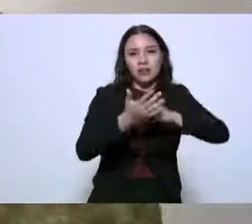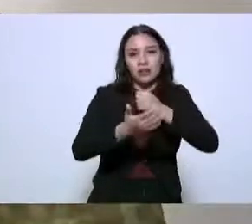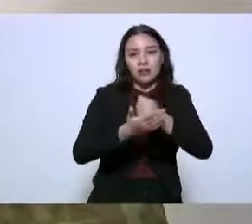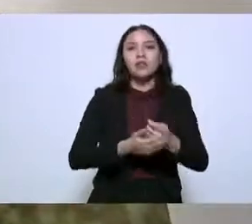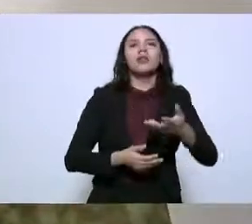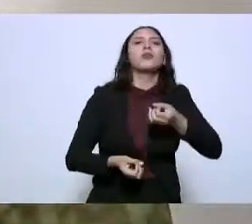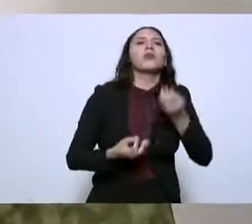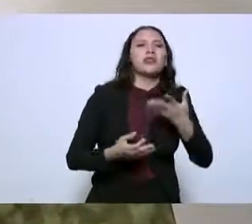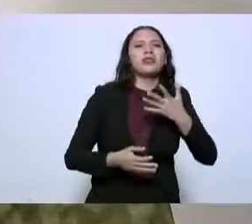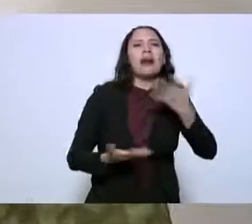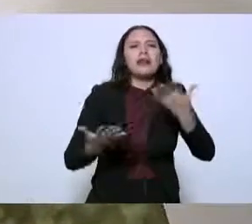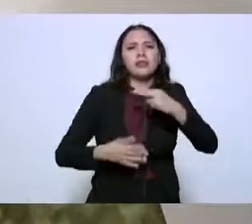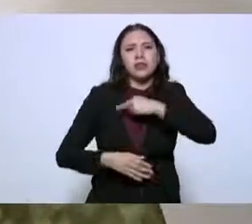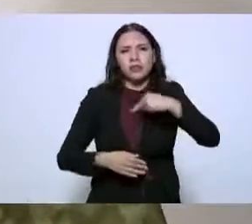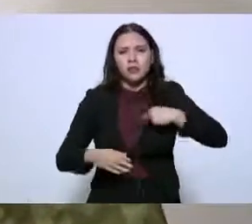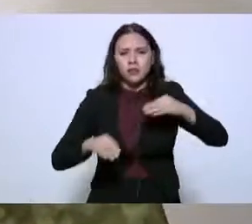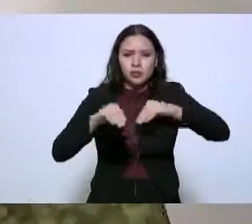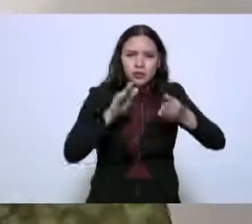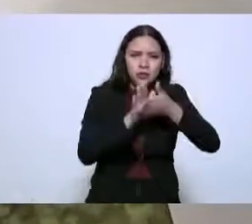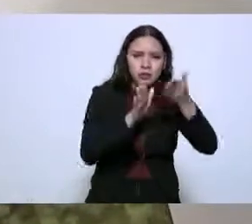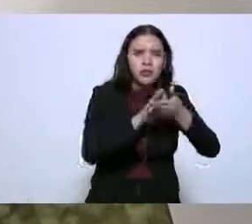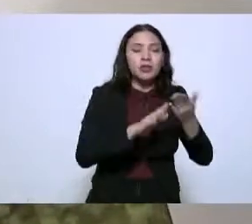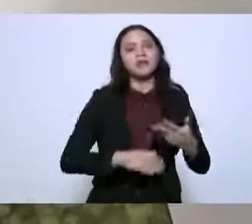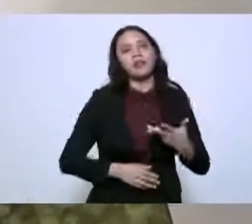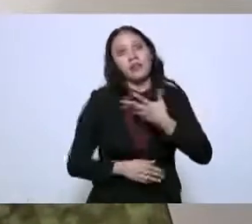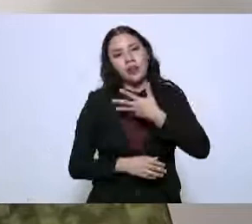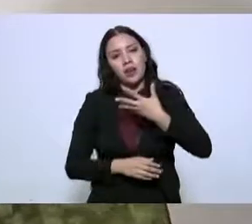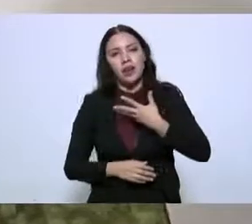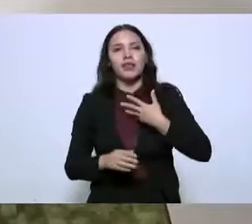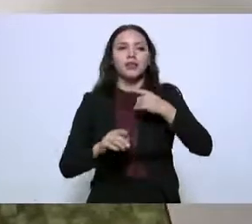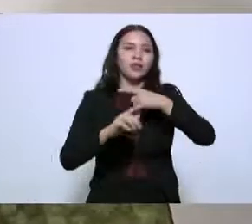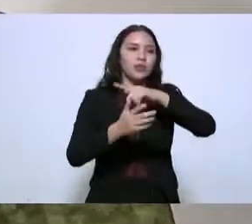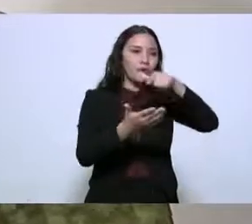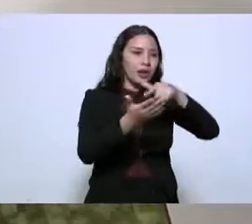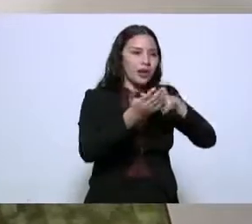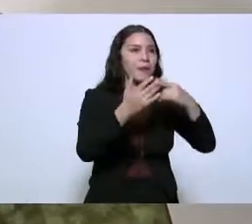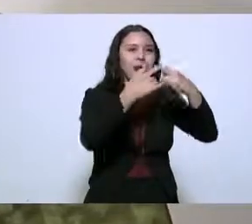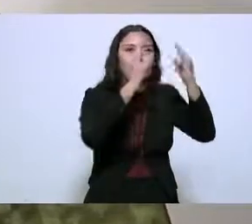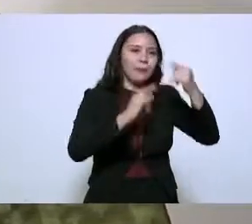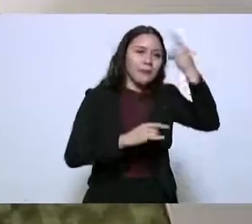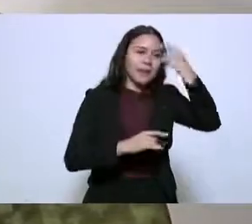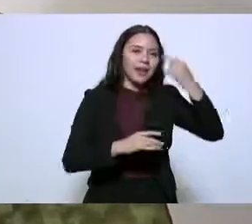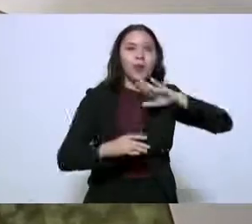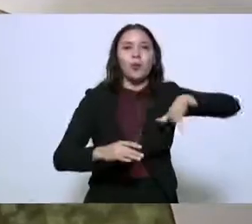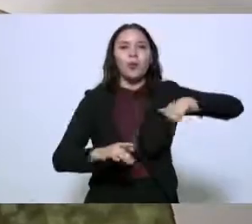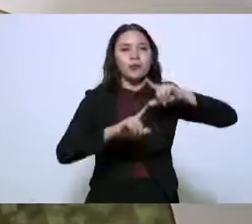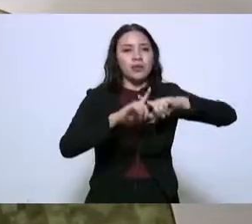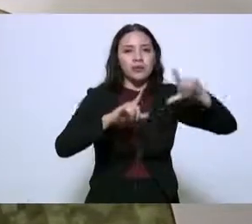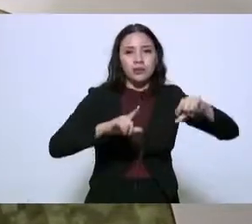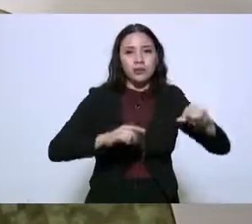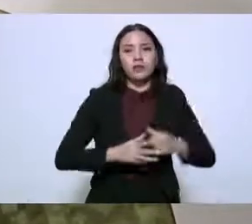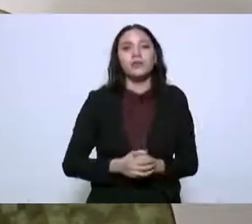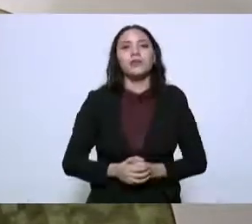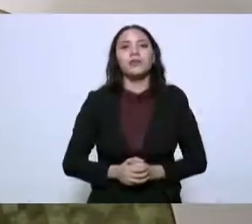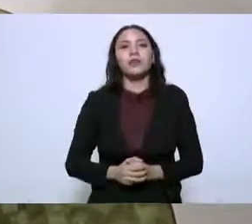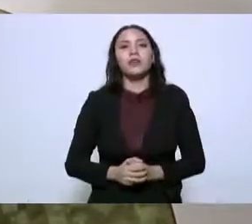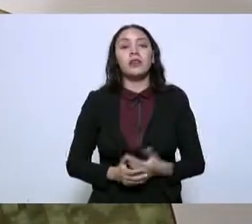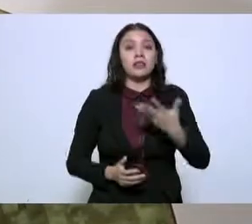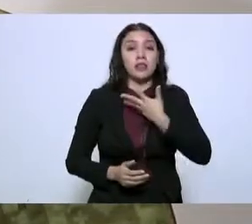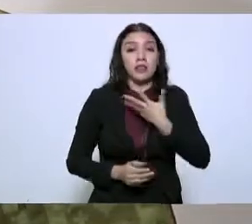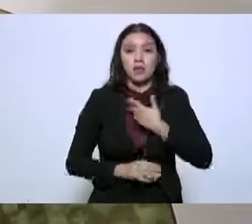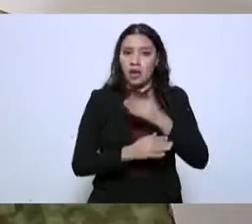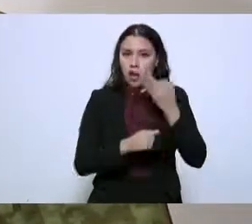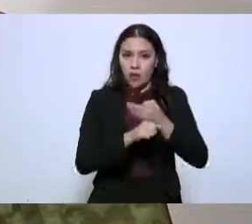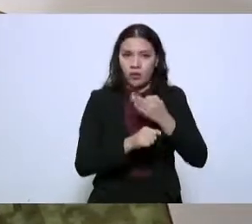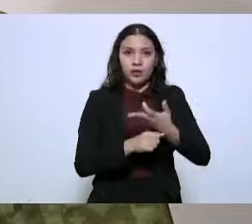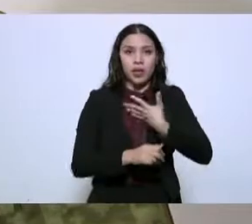¿Qué hemos hecho en cuanto a construcciones de compañías de Guardia Nacional? Ya tenemos ocho